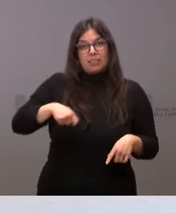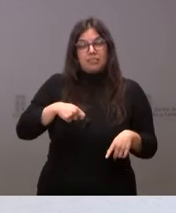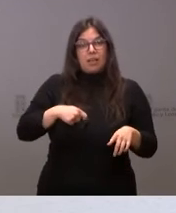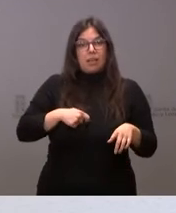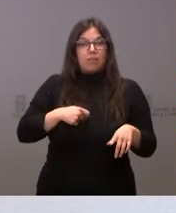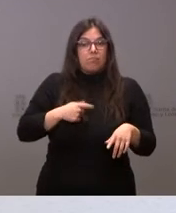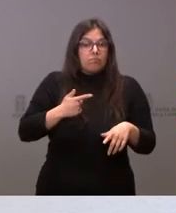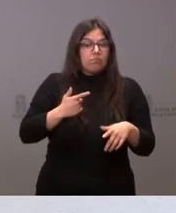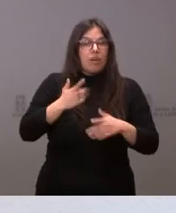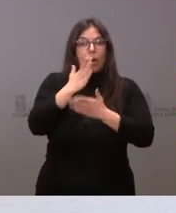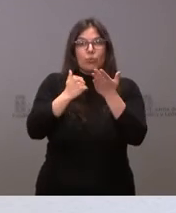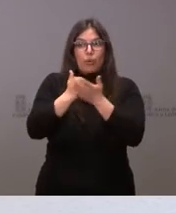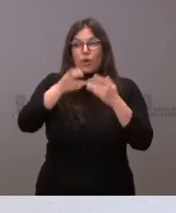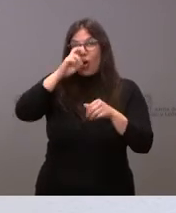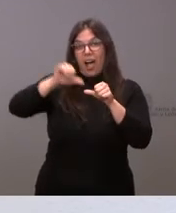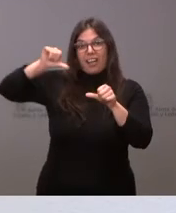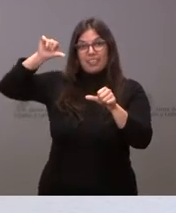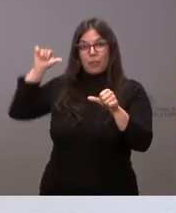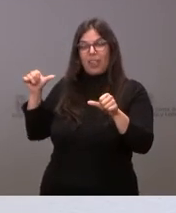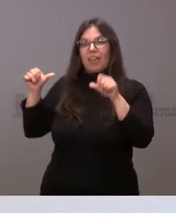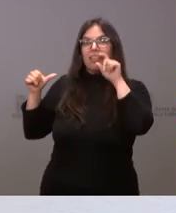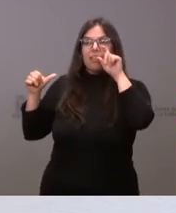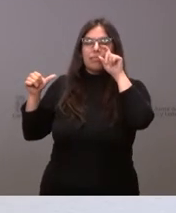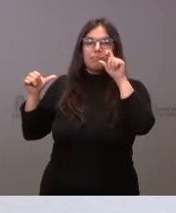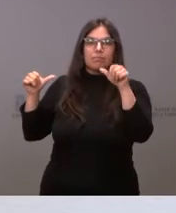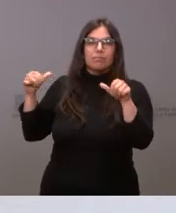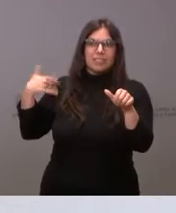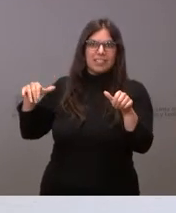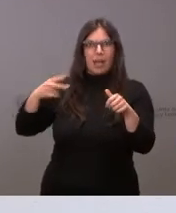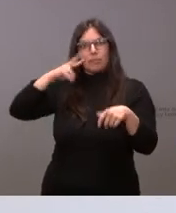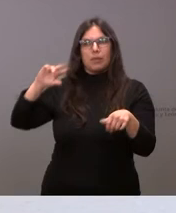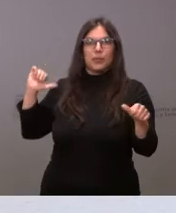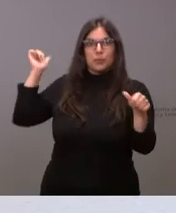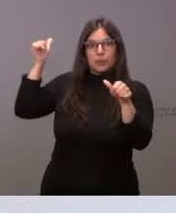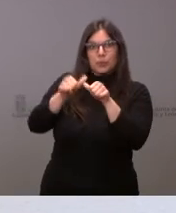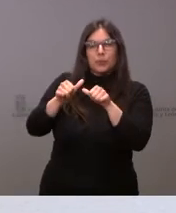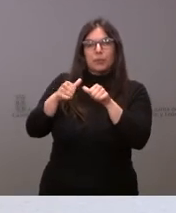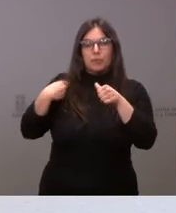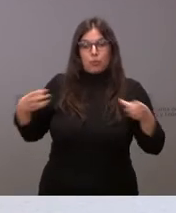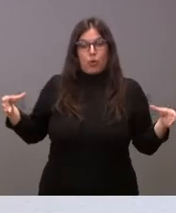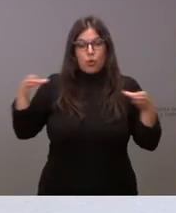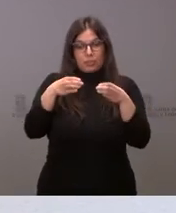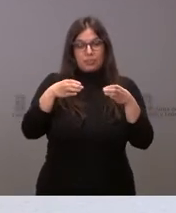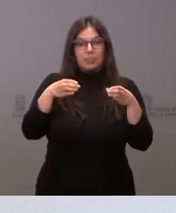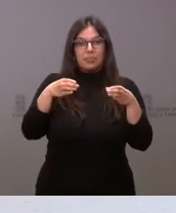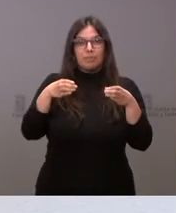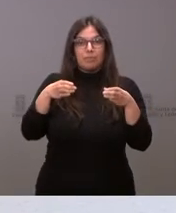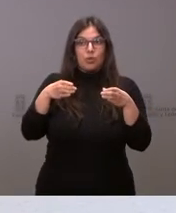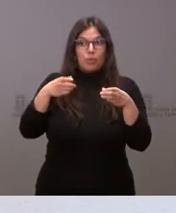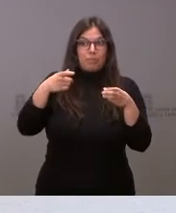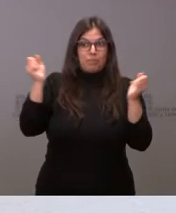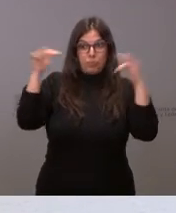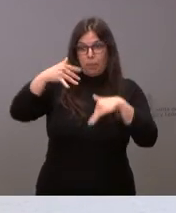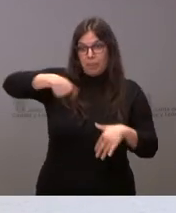antigüedad, tienen en el ámbito del colectivo de presidentes autonómicos, pues tienen una